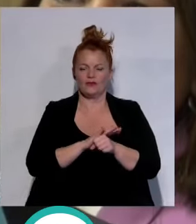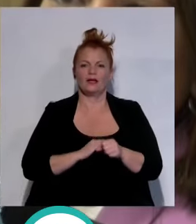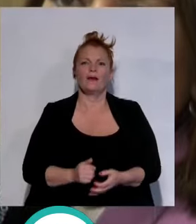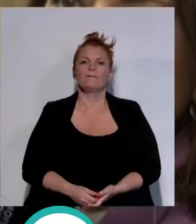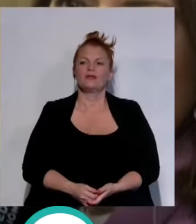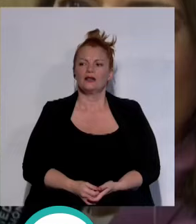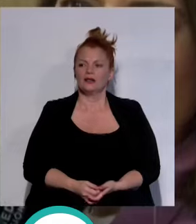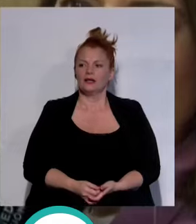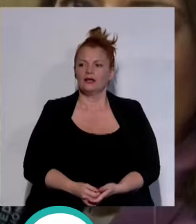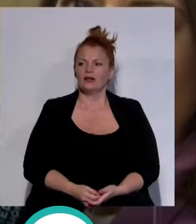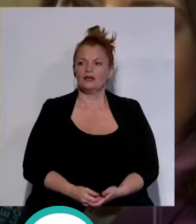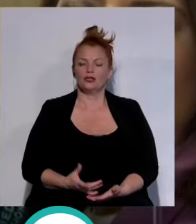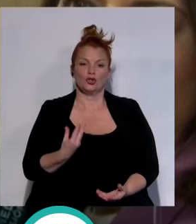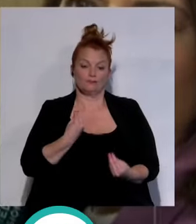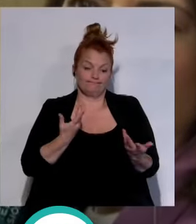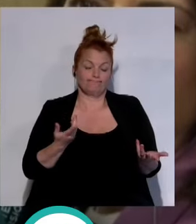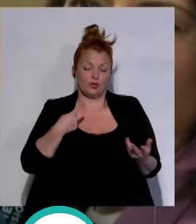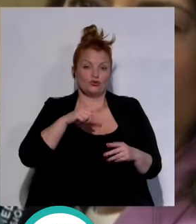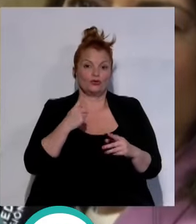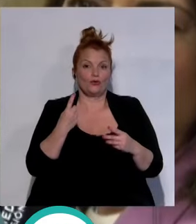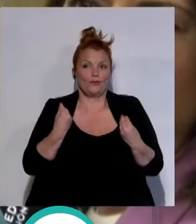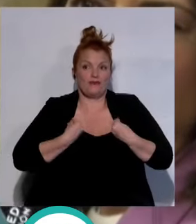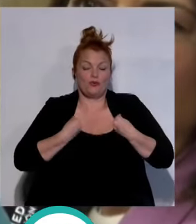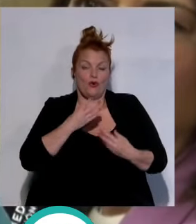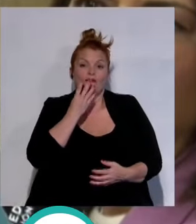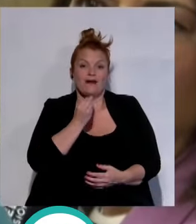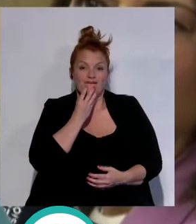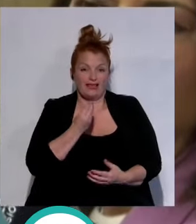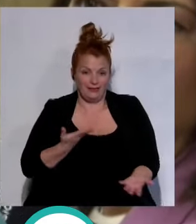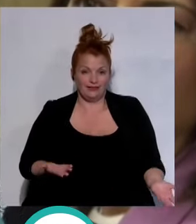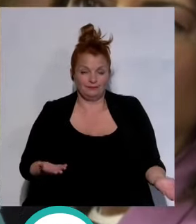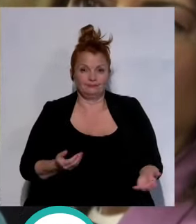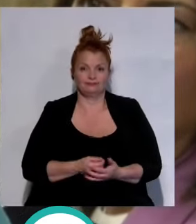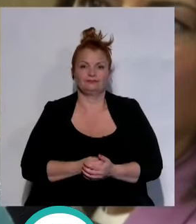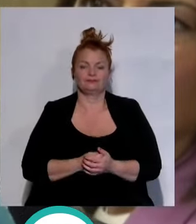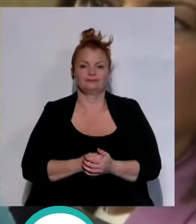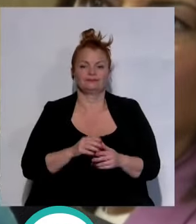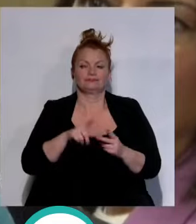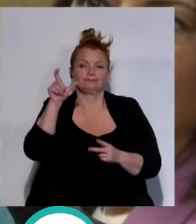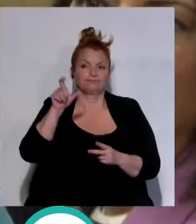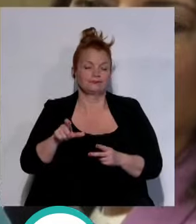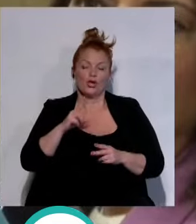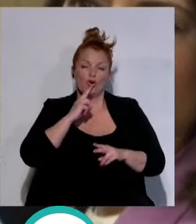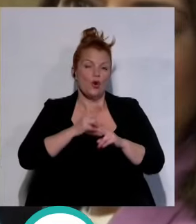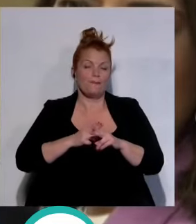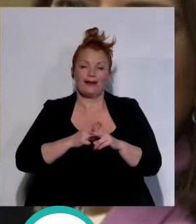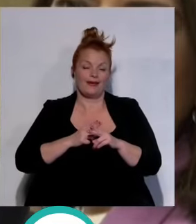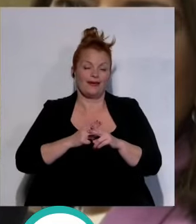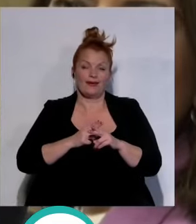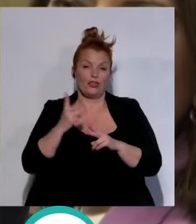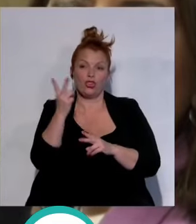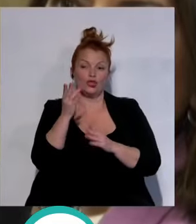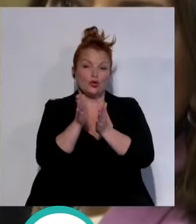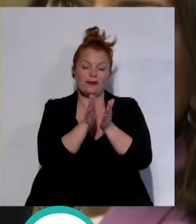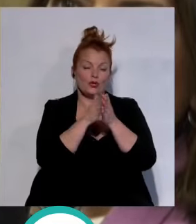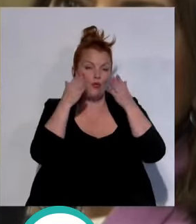Barbate sigo acordando de David y Miguel Ángel no se me olvidan los nombres